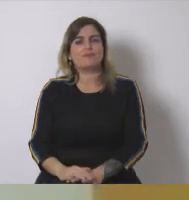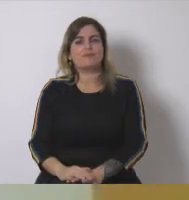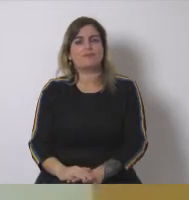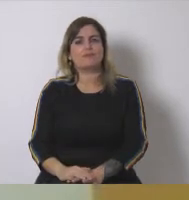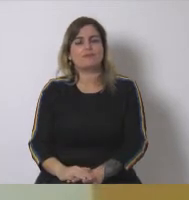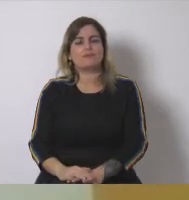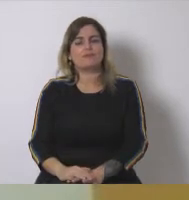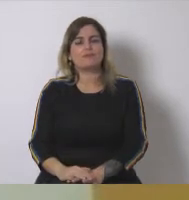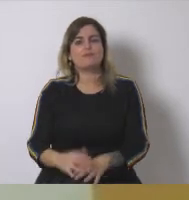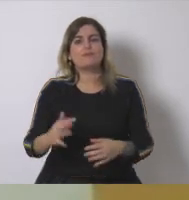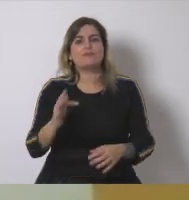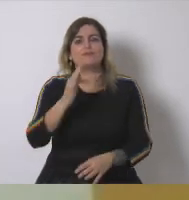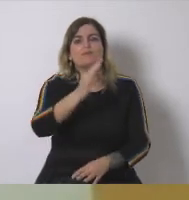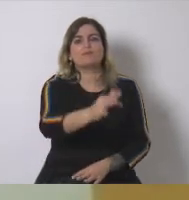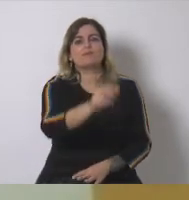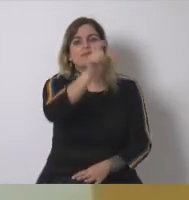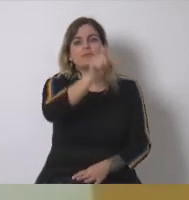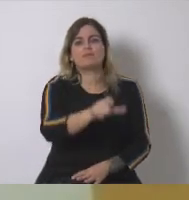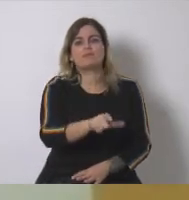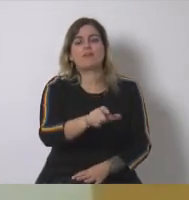Alejandro te paso la palabra